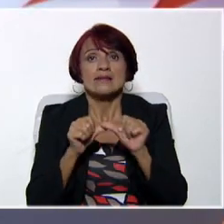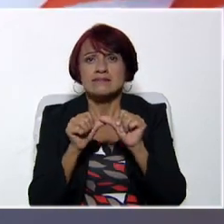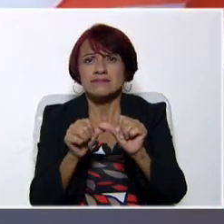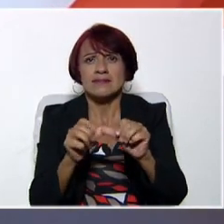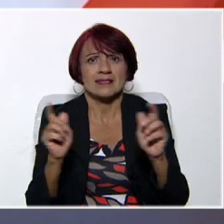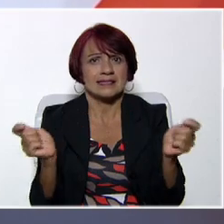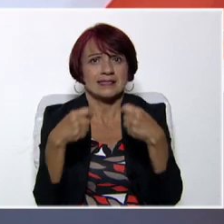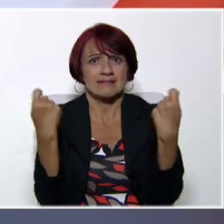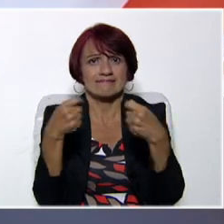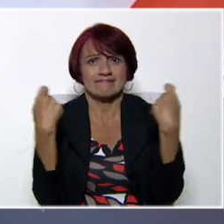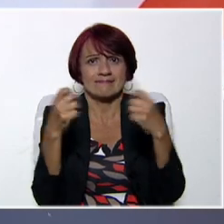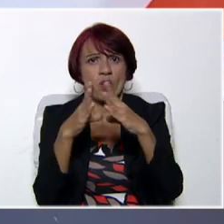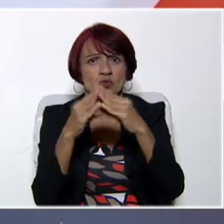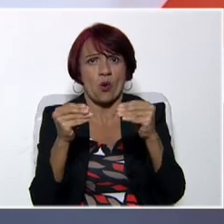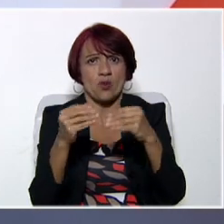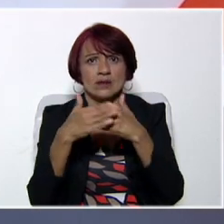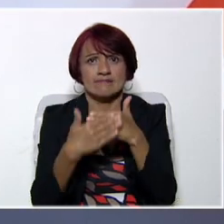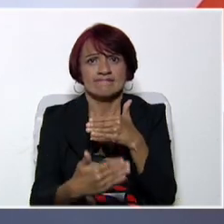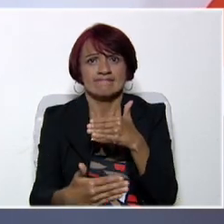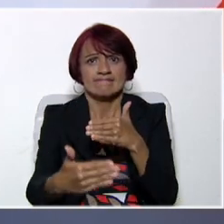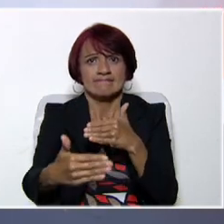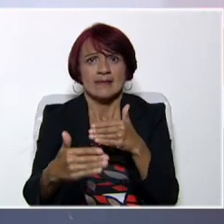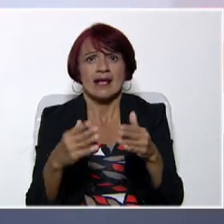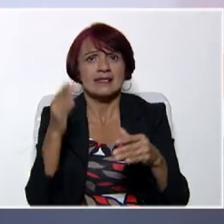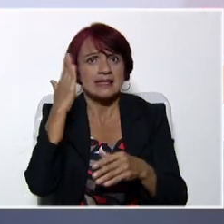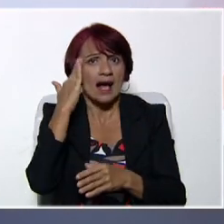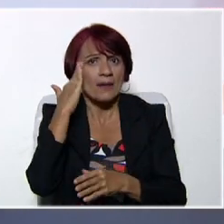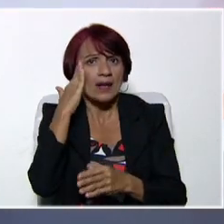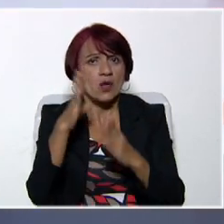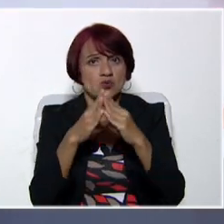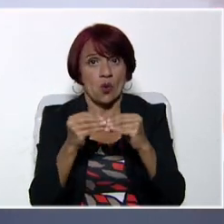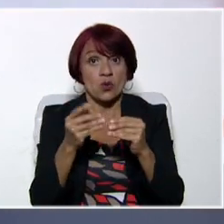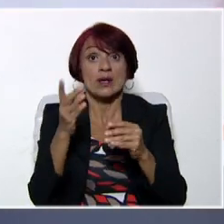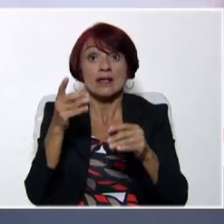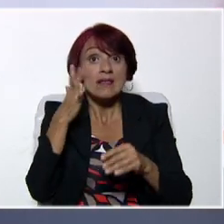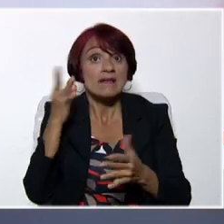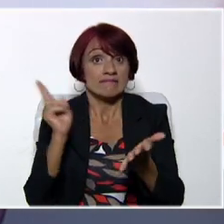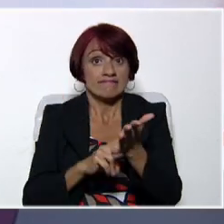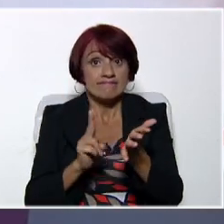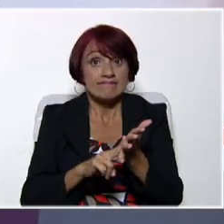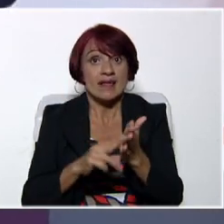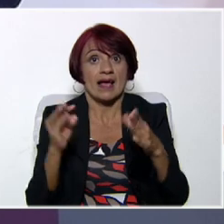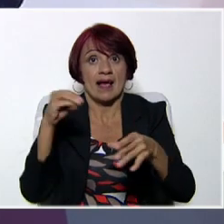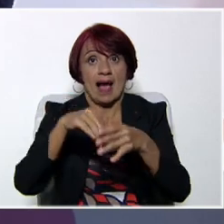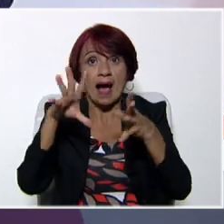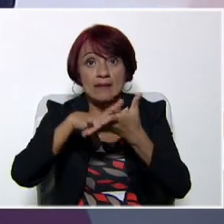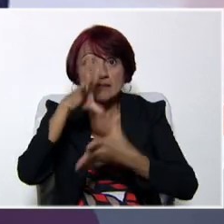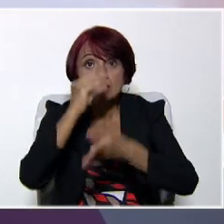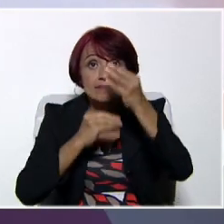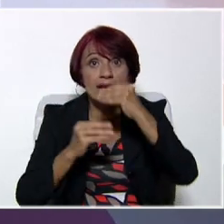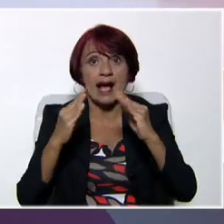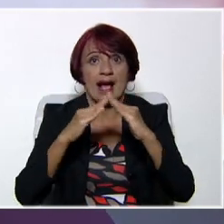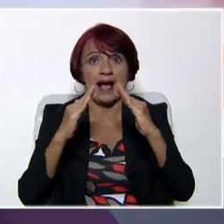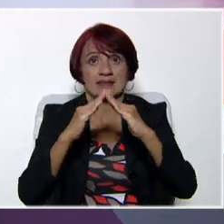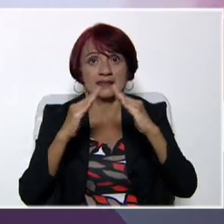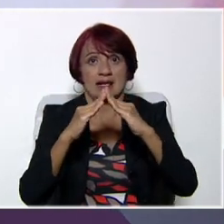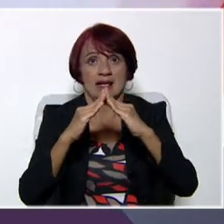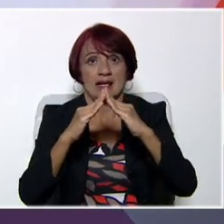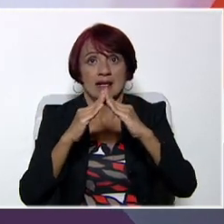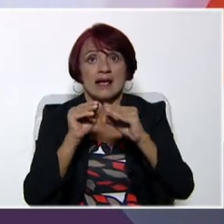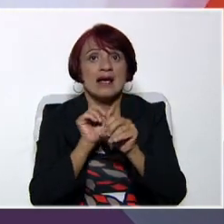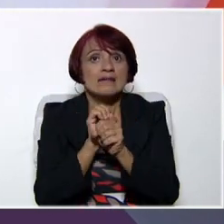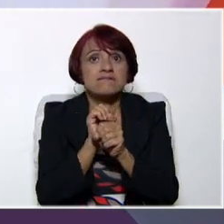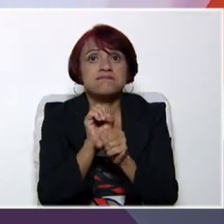celebrando todos los avances de la aventura del saber que están logrando allá en casa. Y para eso, por favor, sigan